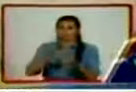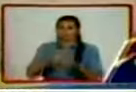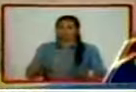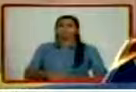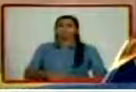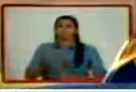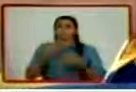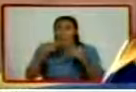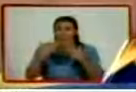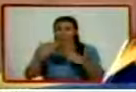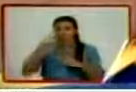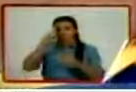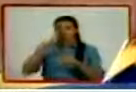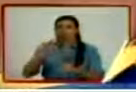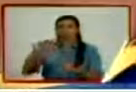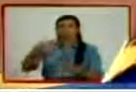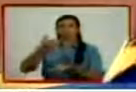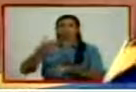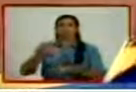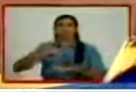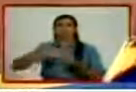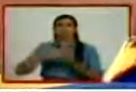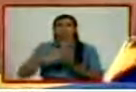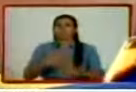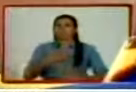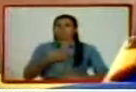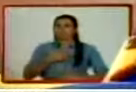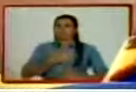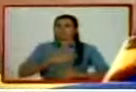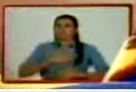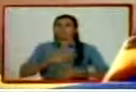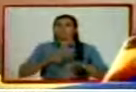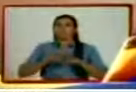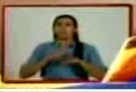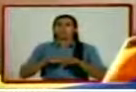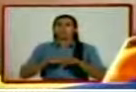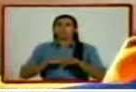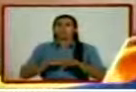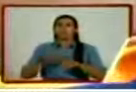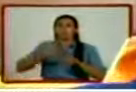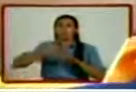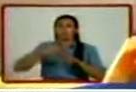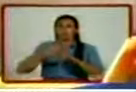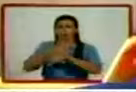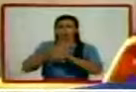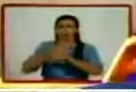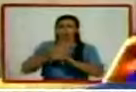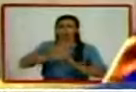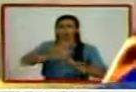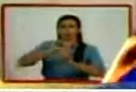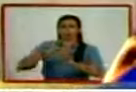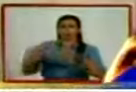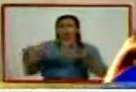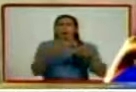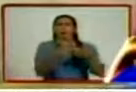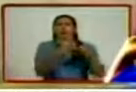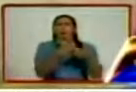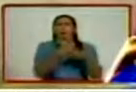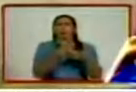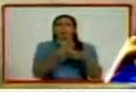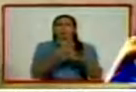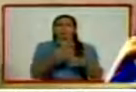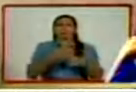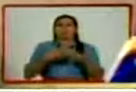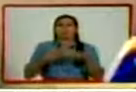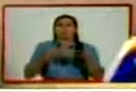reconocimiento y lo calificó como reconfortante tras la lucha emprendida desde su gobierno contra los monopolios de la comunicación. Aseguró